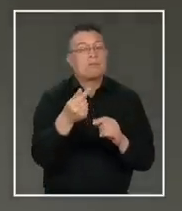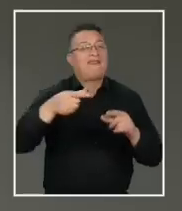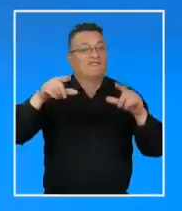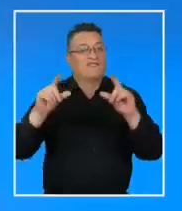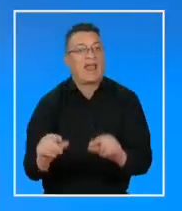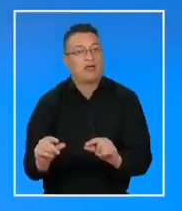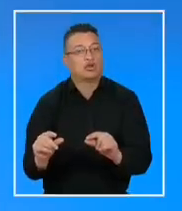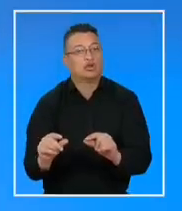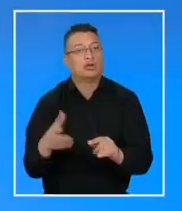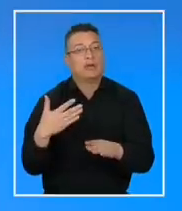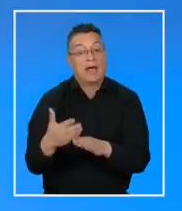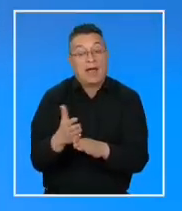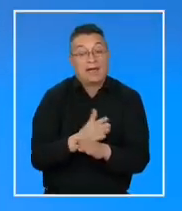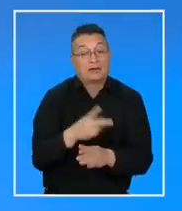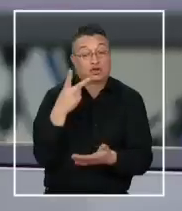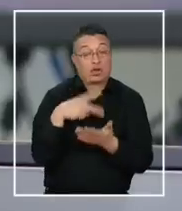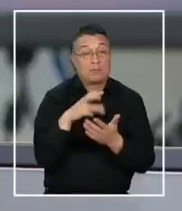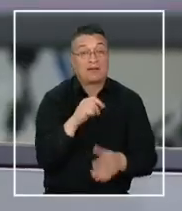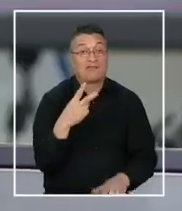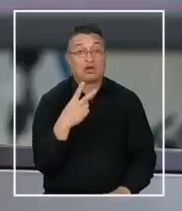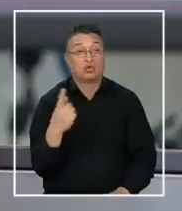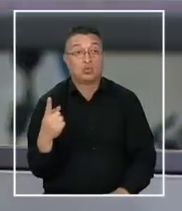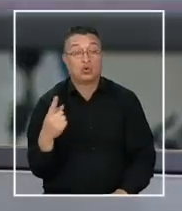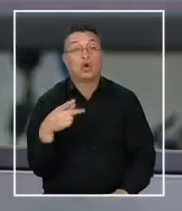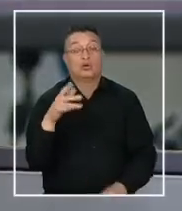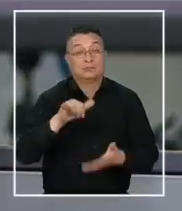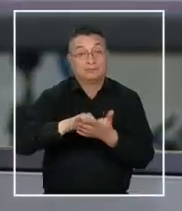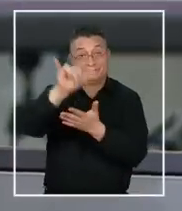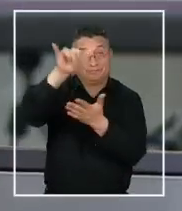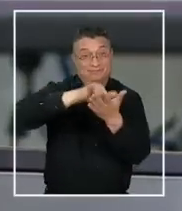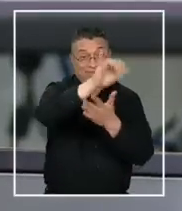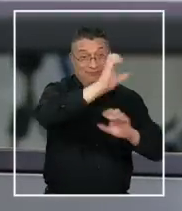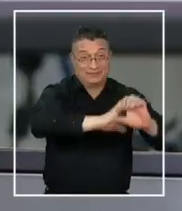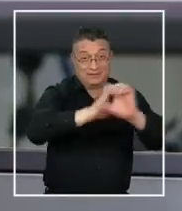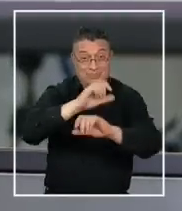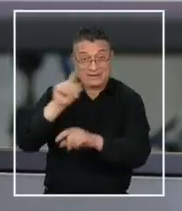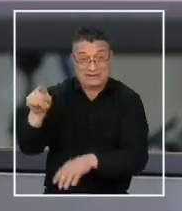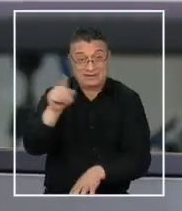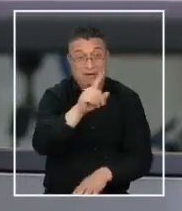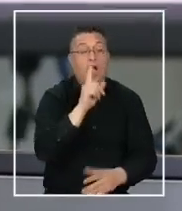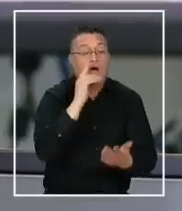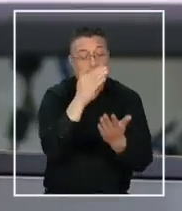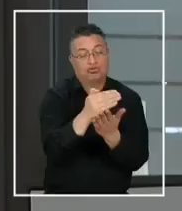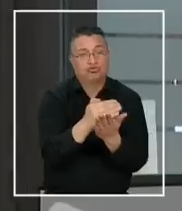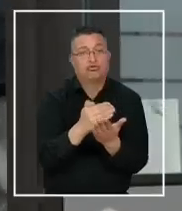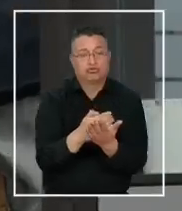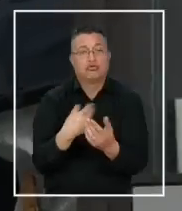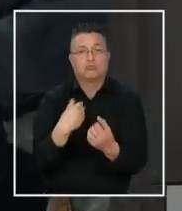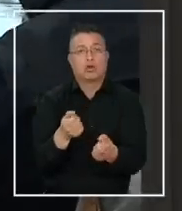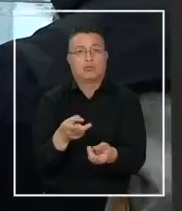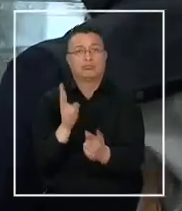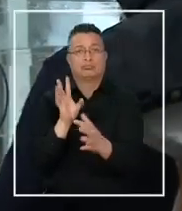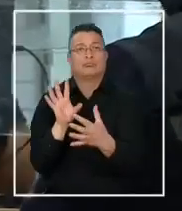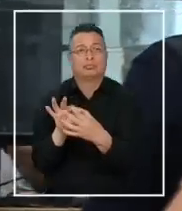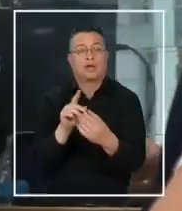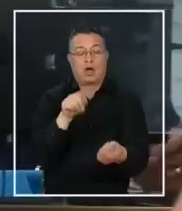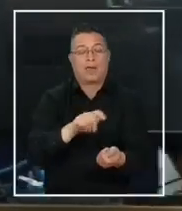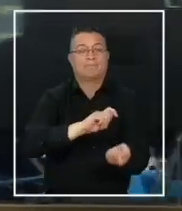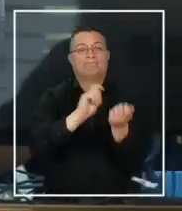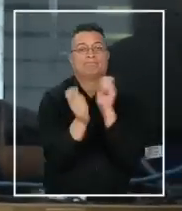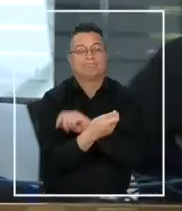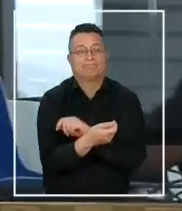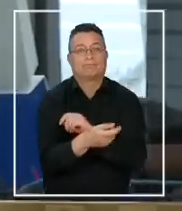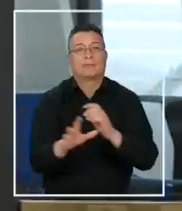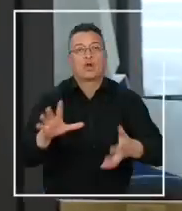barata y hasta antes de 2021, las propias líneas aéreas eran parte del catálogo de proveedores. Eso cambió en el actual